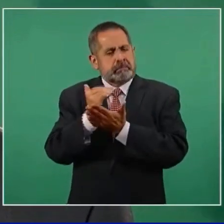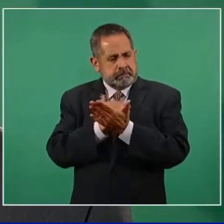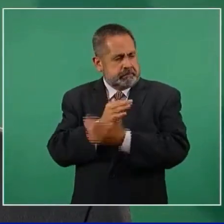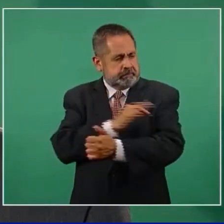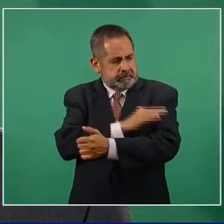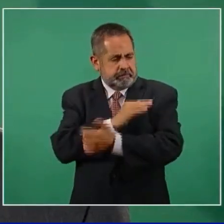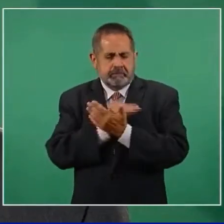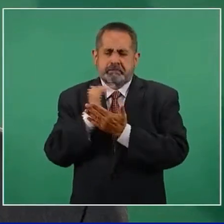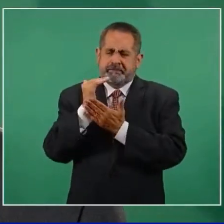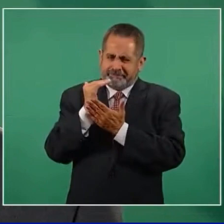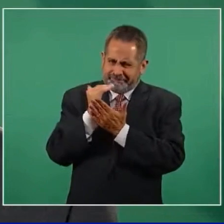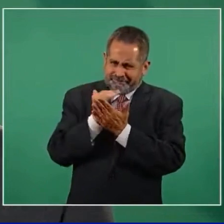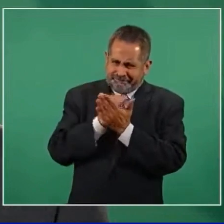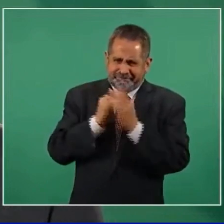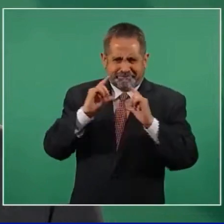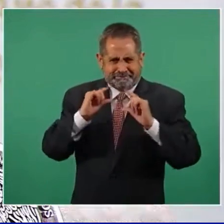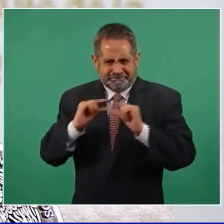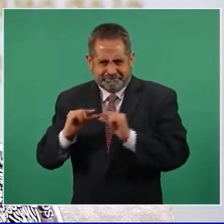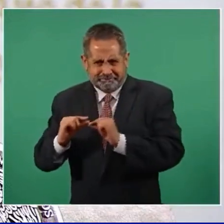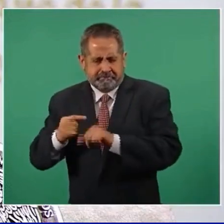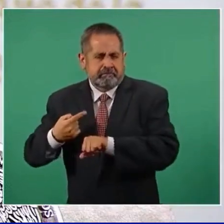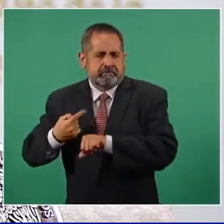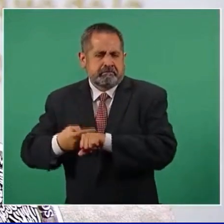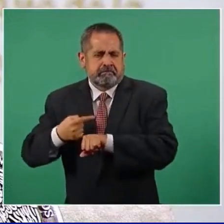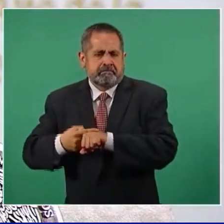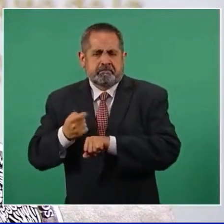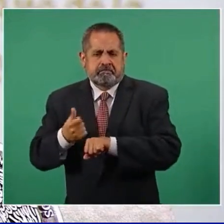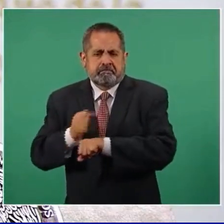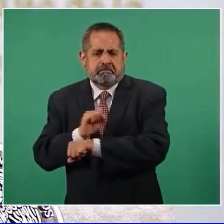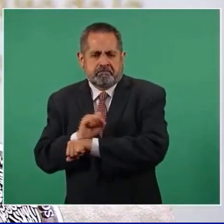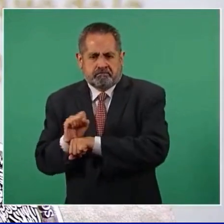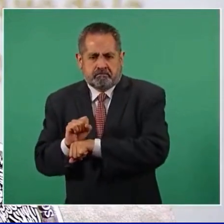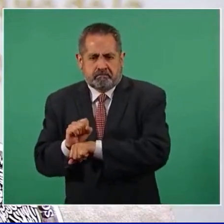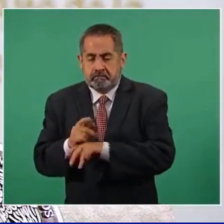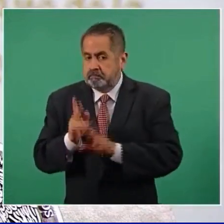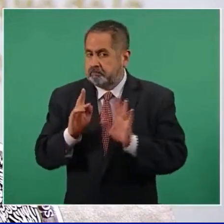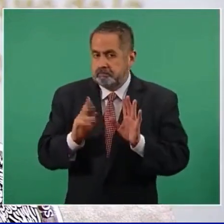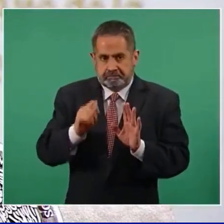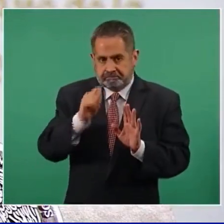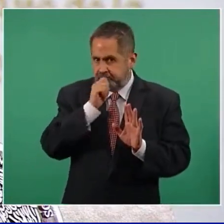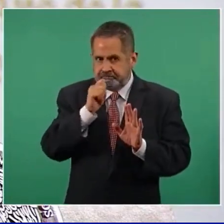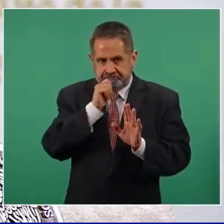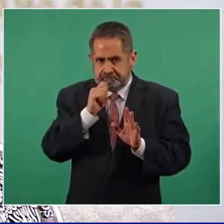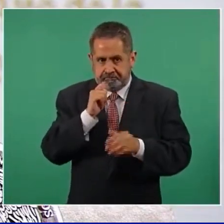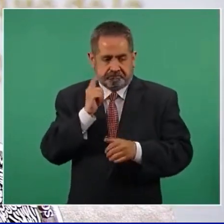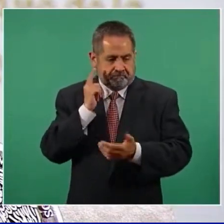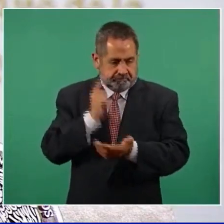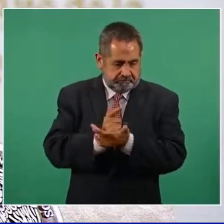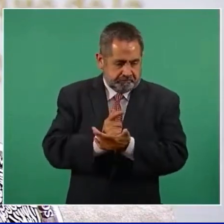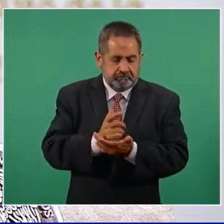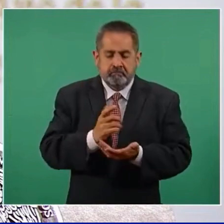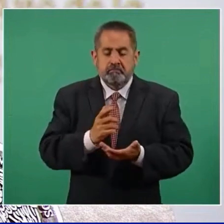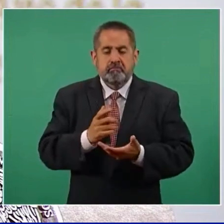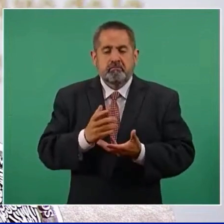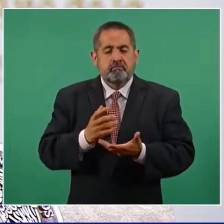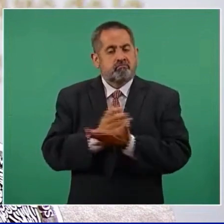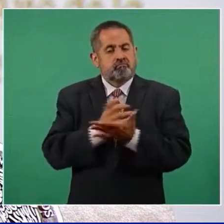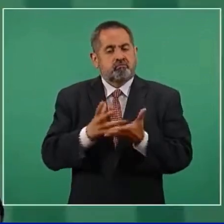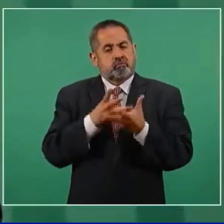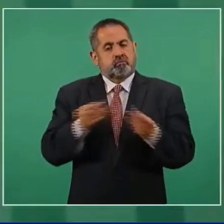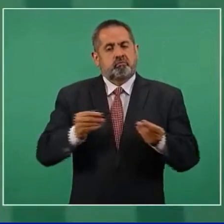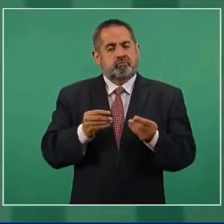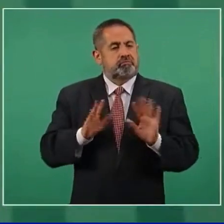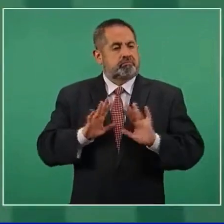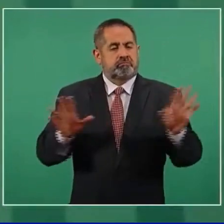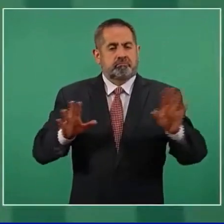la probabilidad de tener enfermedad, pero no todavía está demostrado que reduzcan la probabilidad de transmitir.